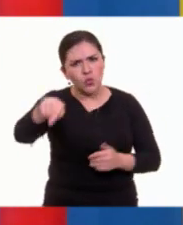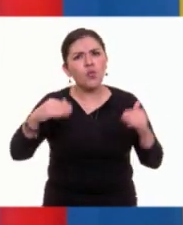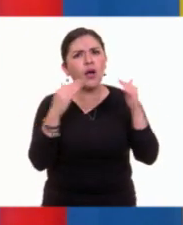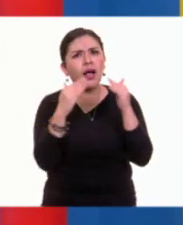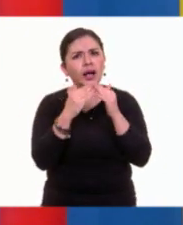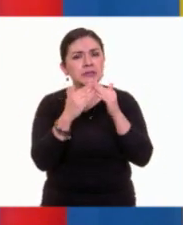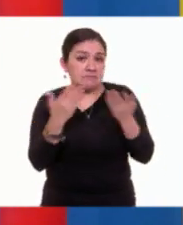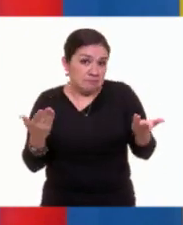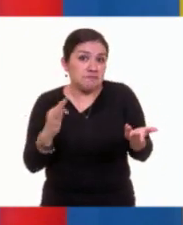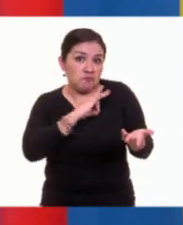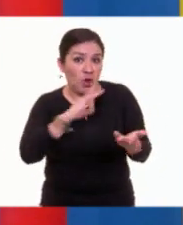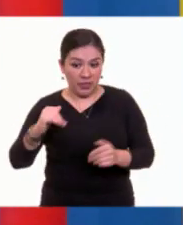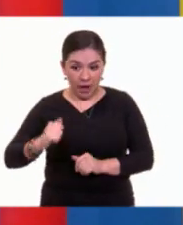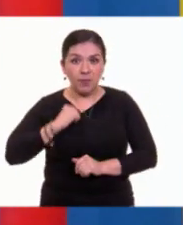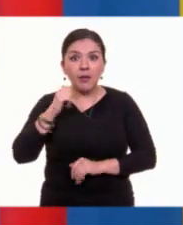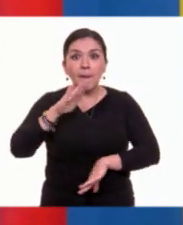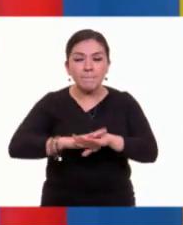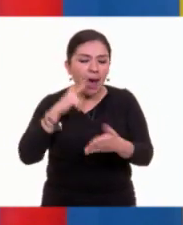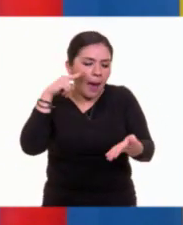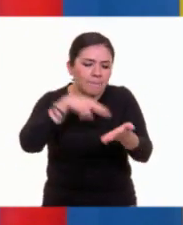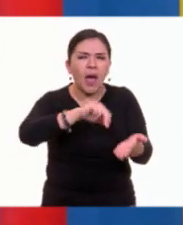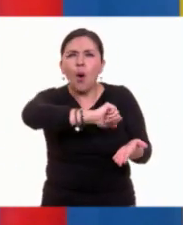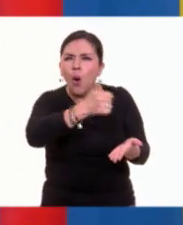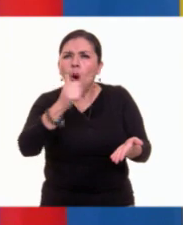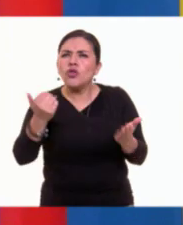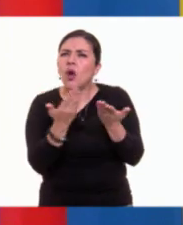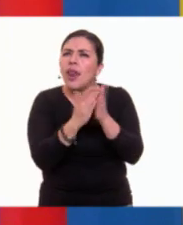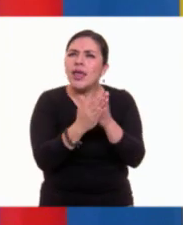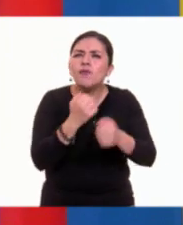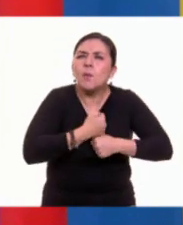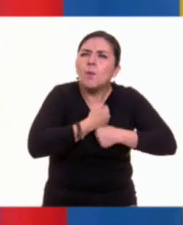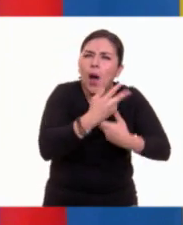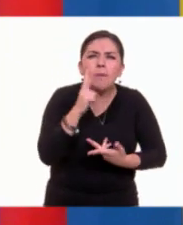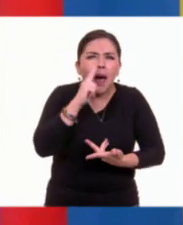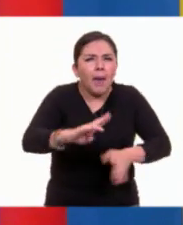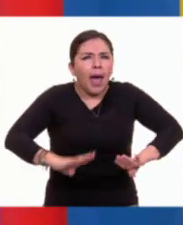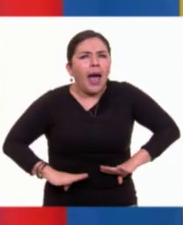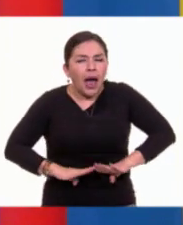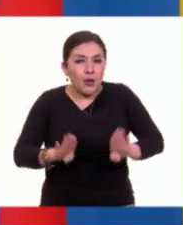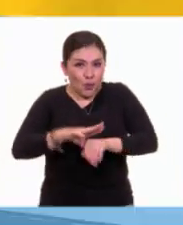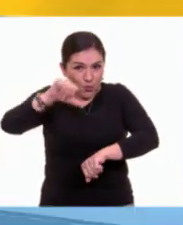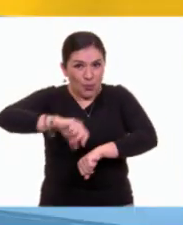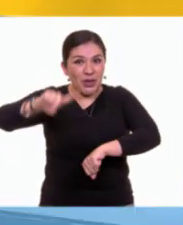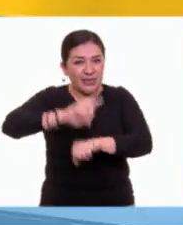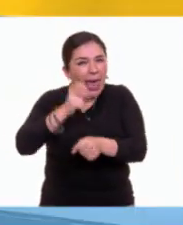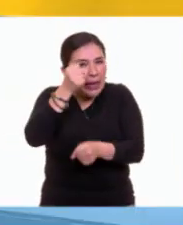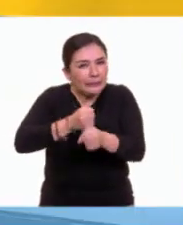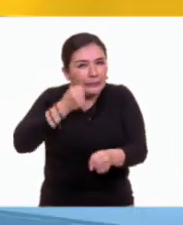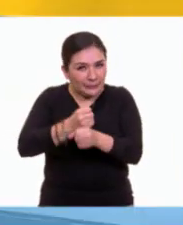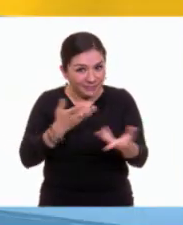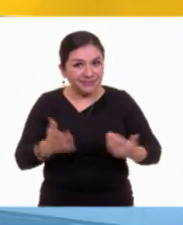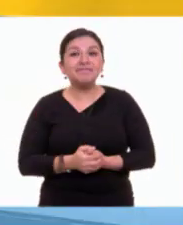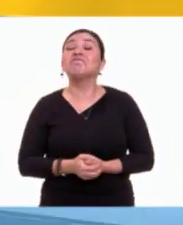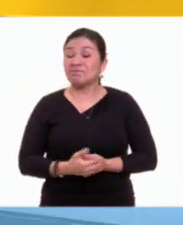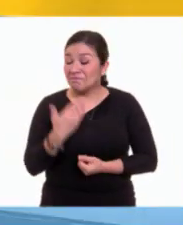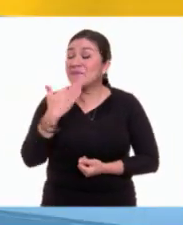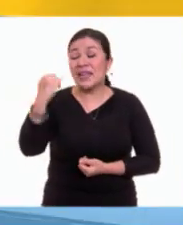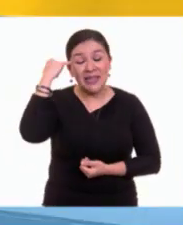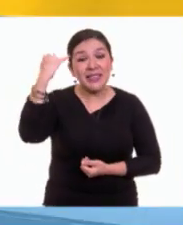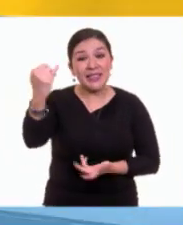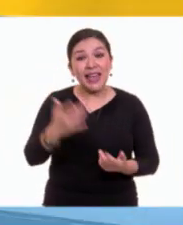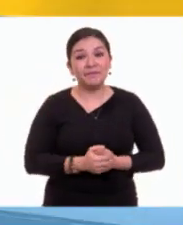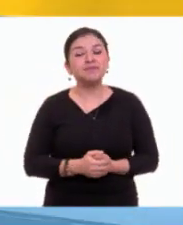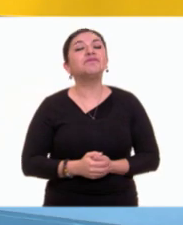casita, niñas y niños, pueden revisar otros poemas e identificar las características que hemos trabajado hoy. Esa es una gran idea, Juan Carlos.